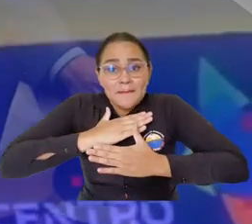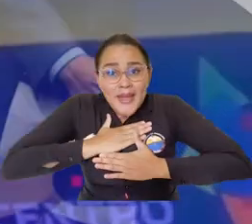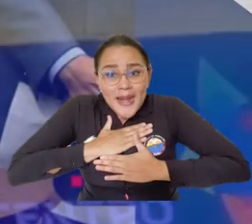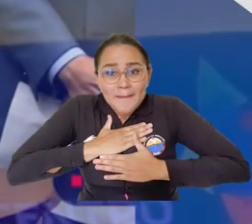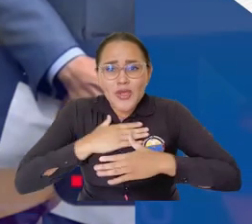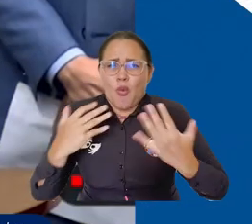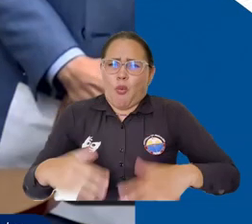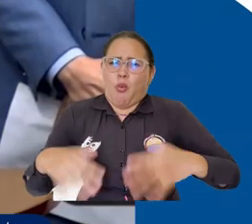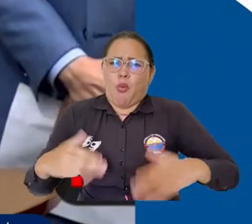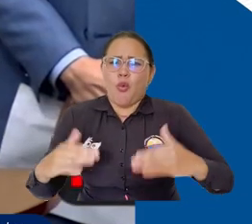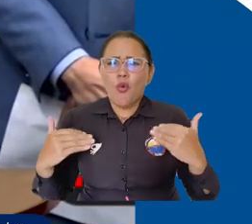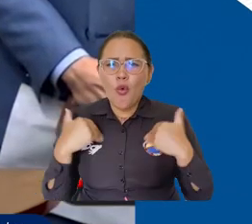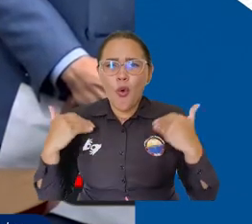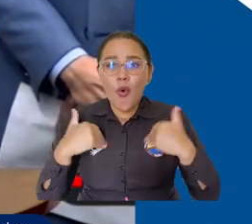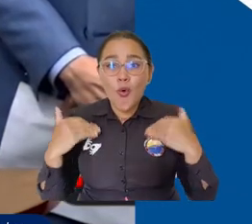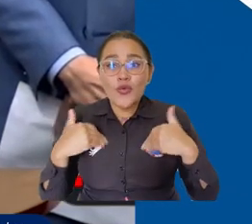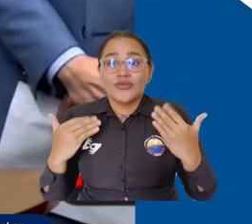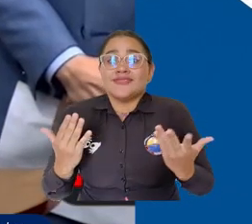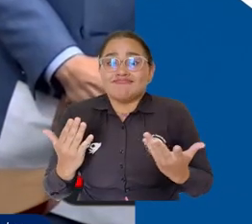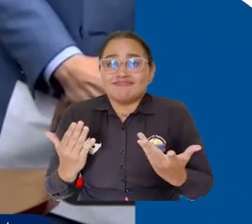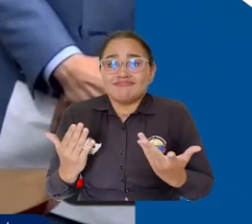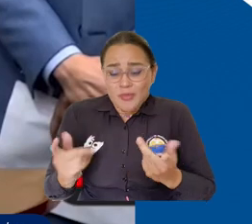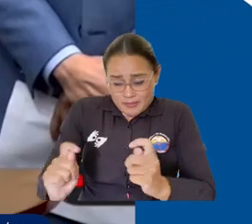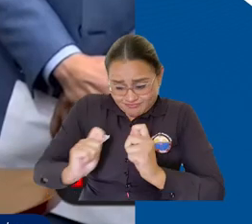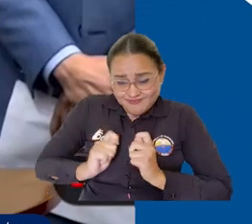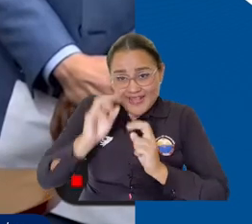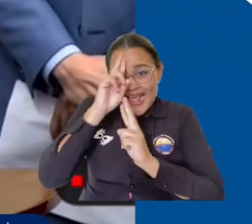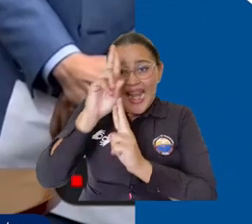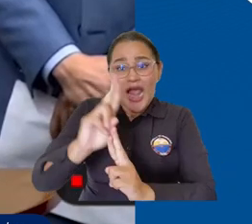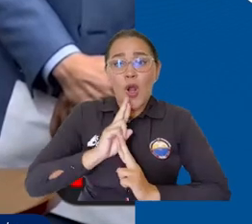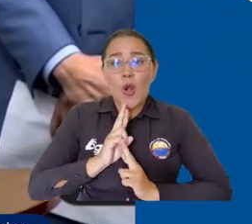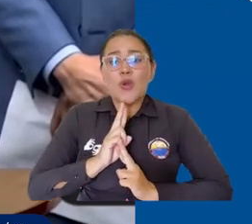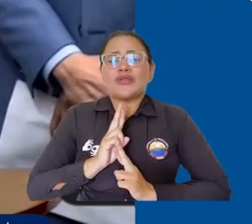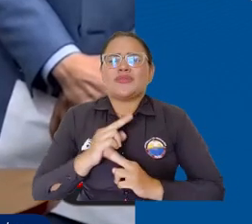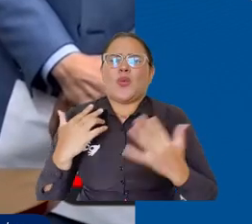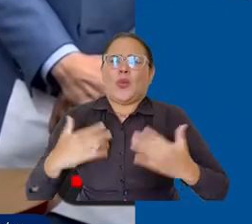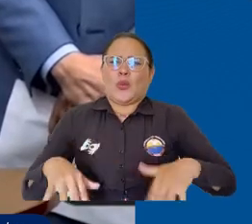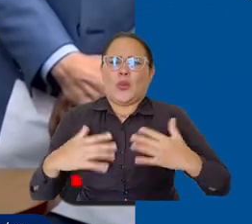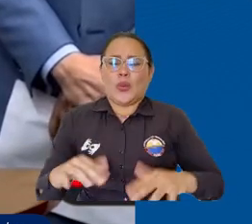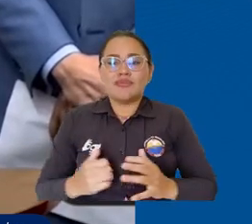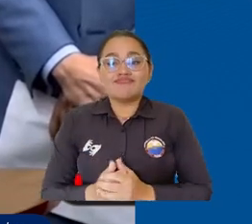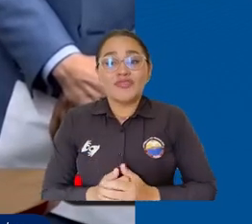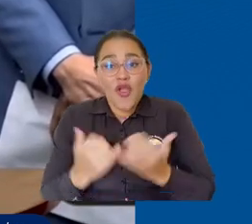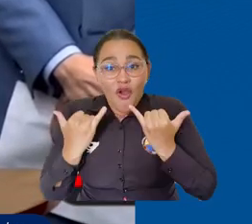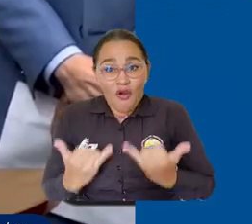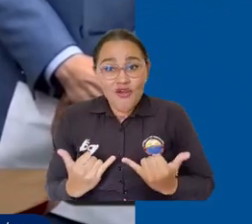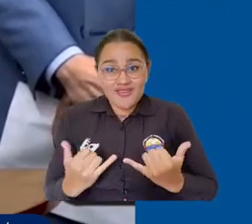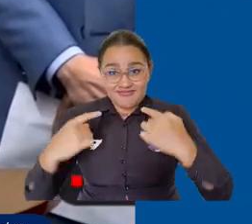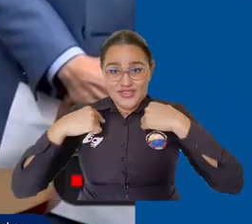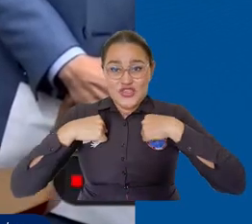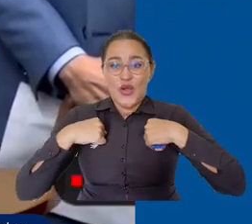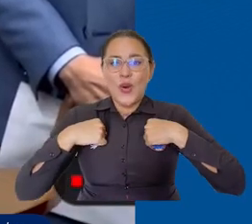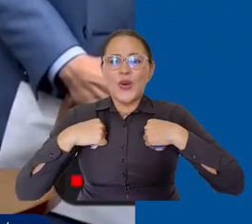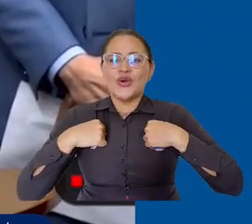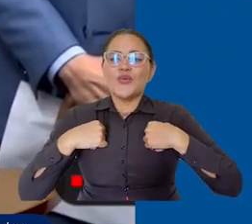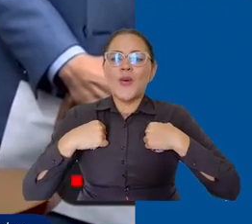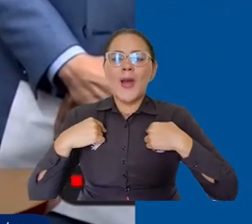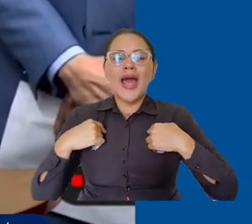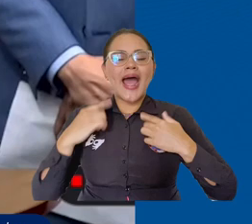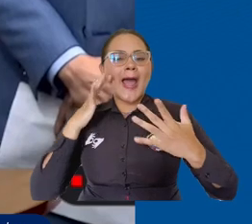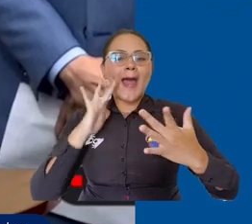Es para mí un honor recibir este reconocimiento, pero hoy no lo hago en calidad